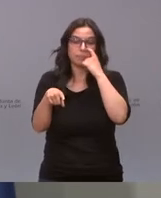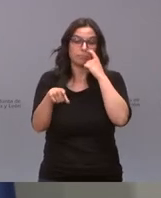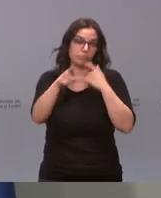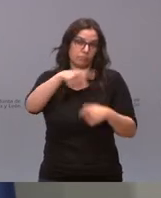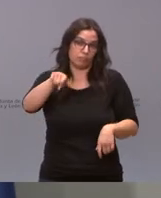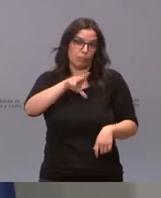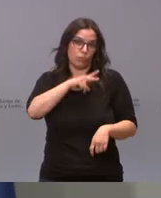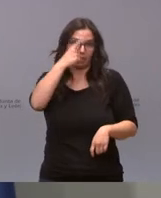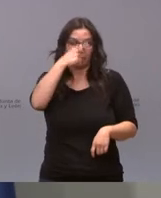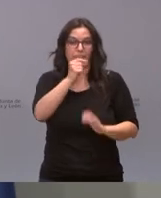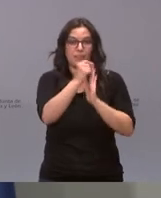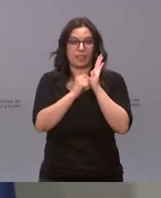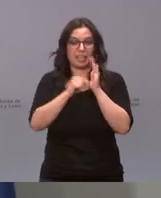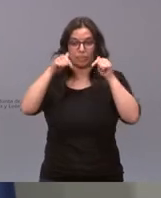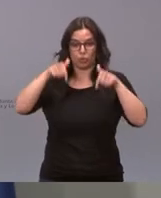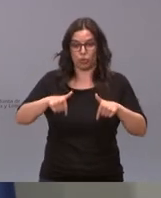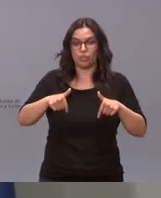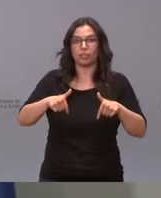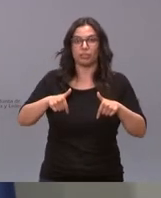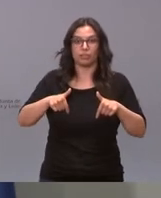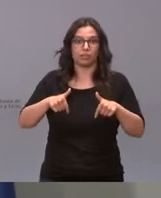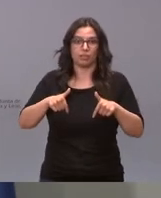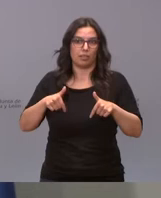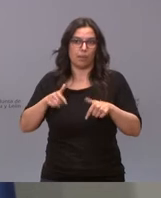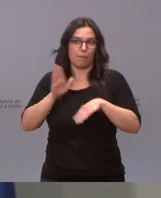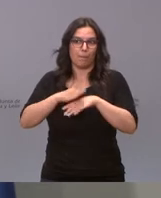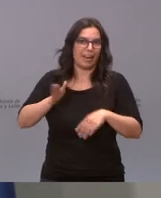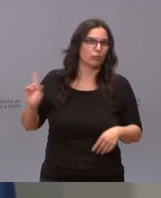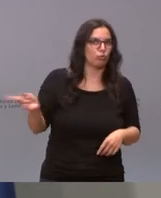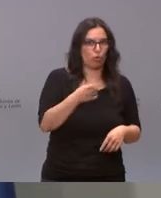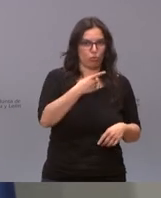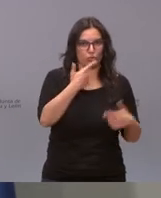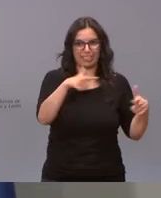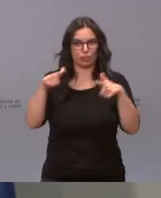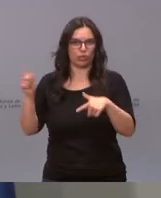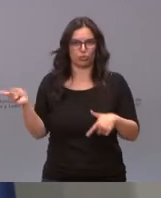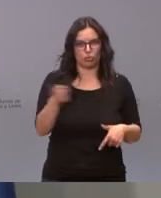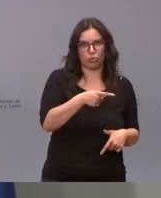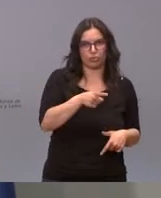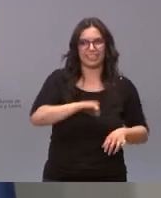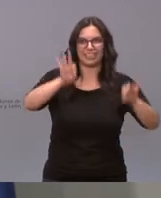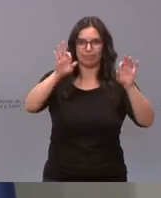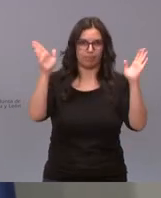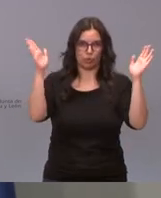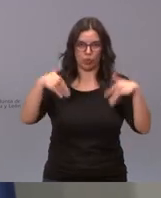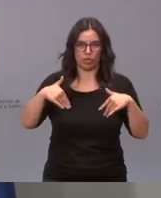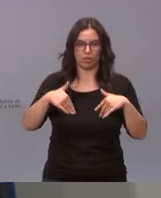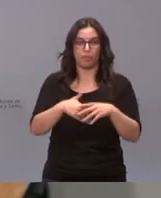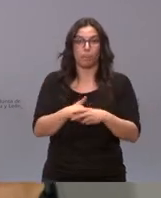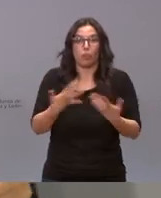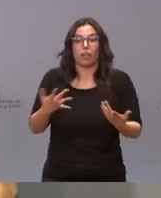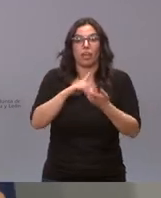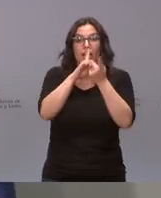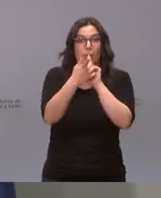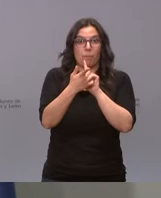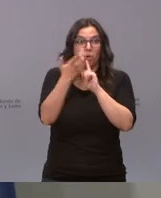las medidas de hoy afectan a todos los sectores a todos y al no haber cambios